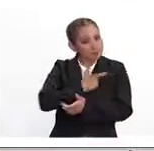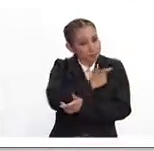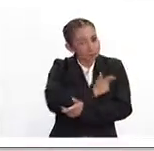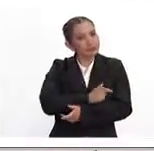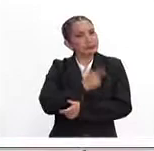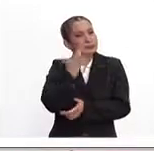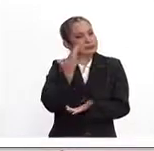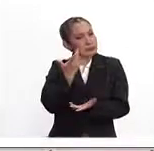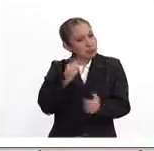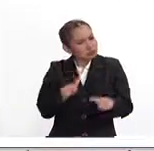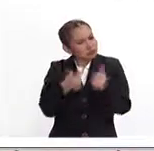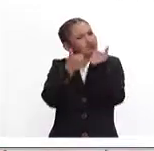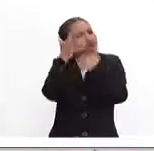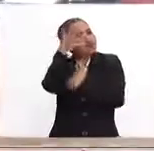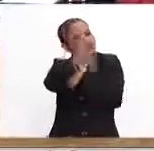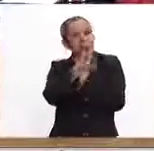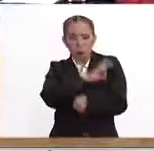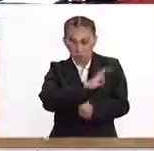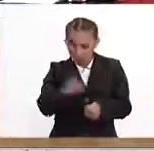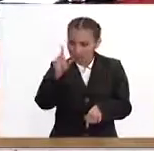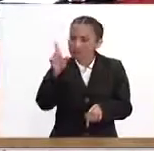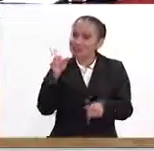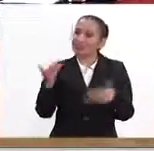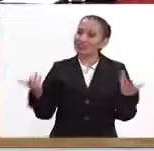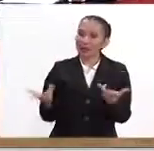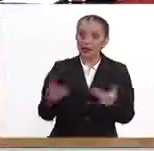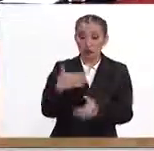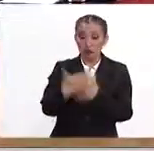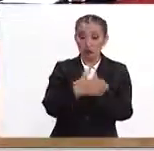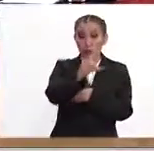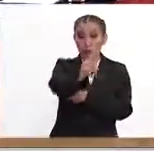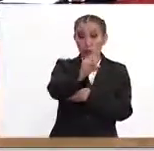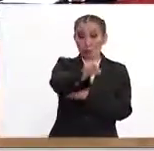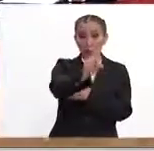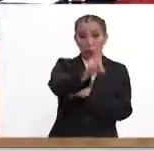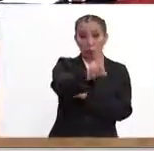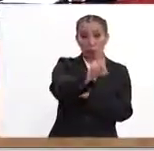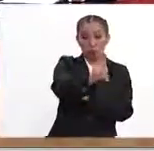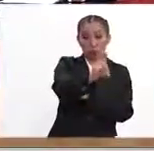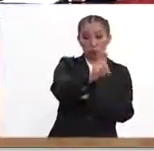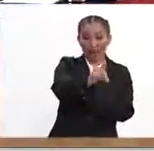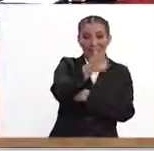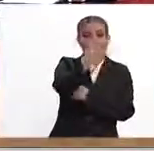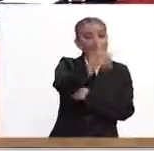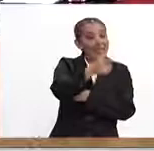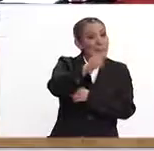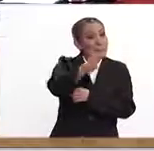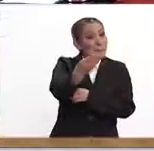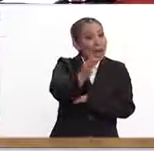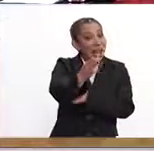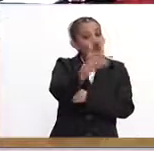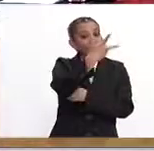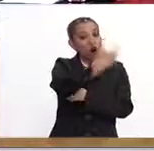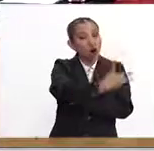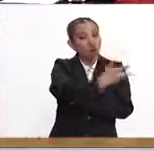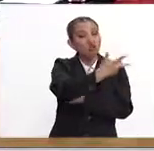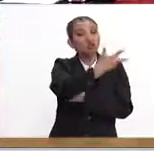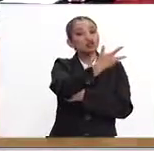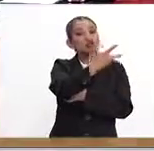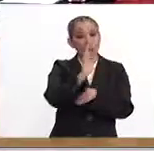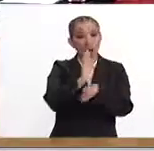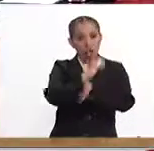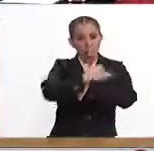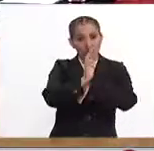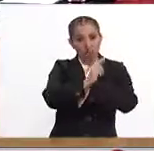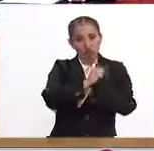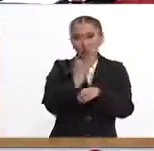los retos y sabemos que podemos romperlo con la participación. Este próximo domingo. El próximo domingo, 7 de mayo, Monumento a la Revolución,